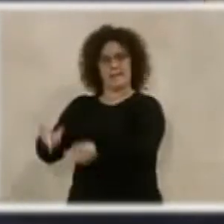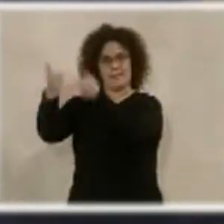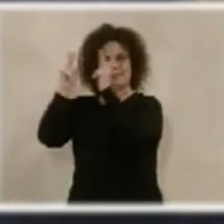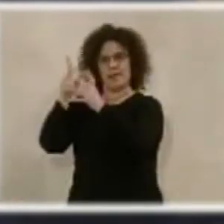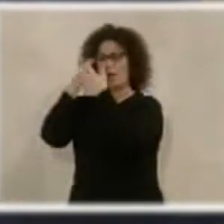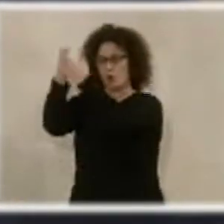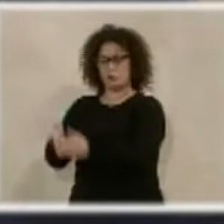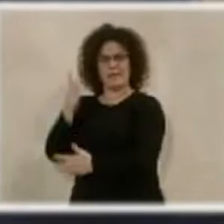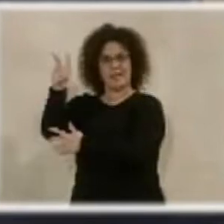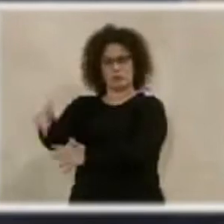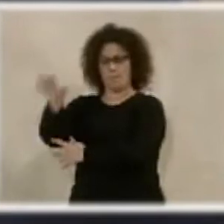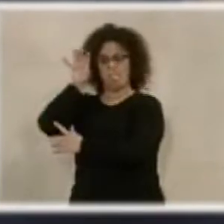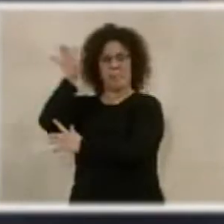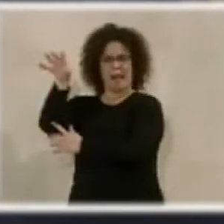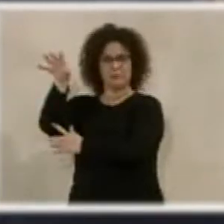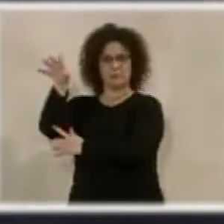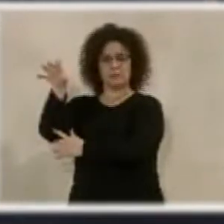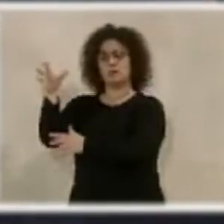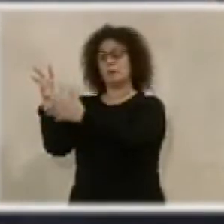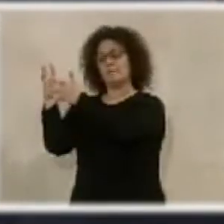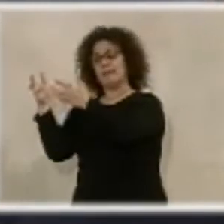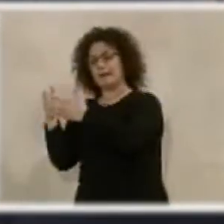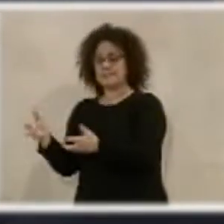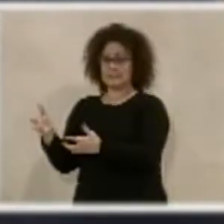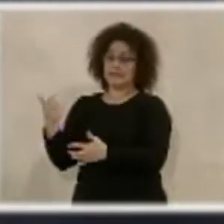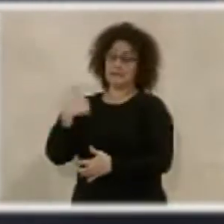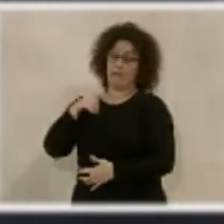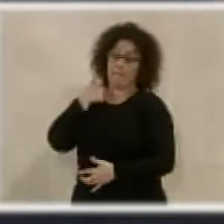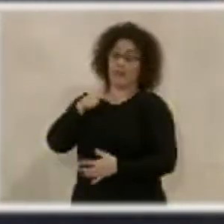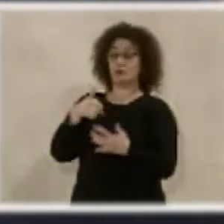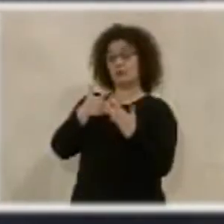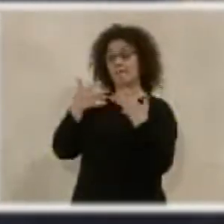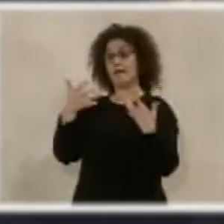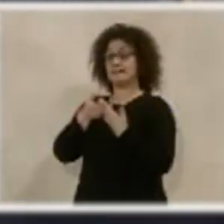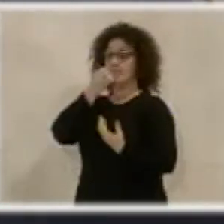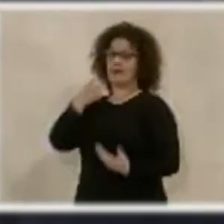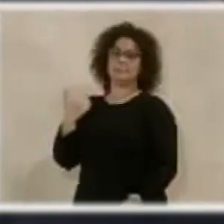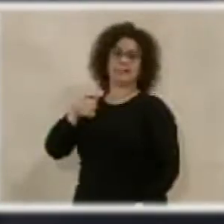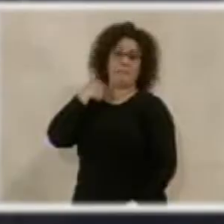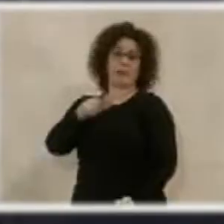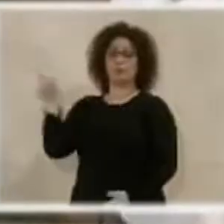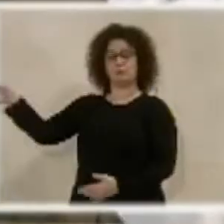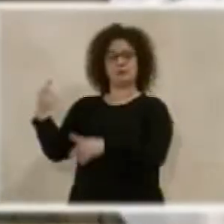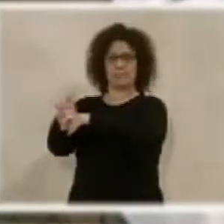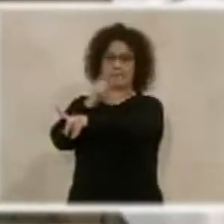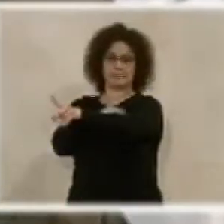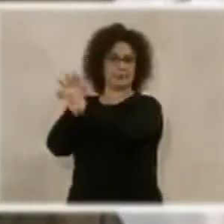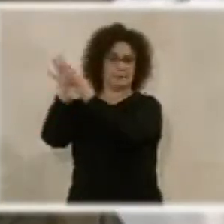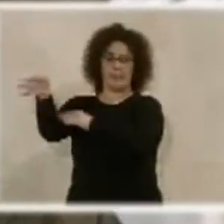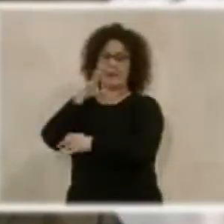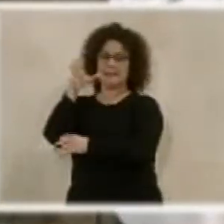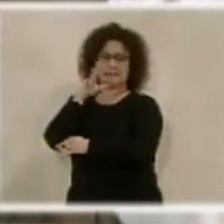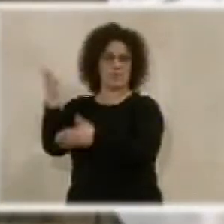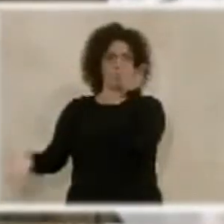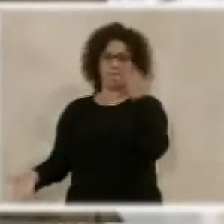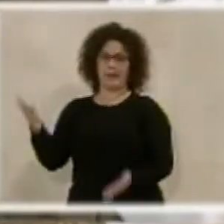de este país. Entonces me parece ya el tono, me ha hecho usted que lo pierda, porque creo que se han pasado tres pueblos, tres pueblos con